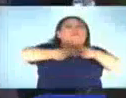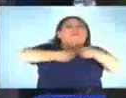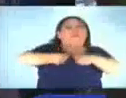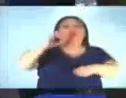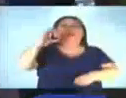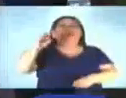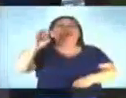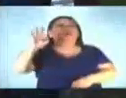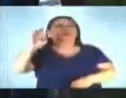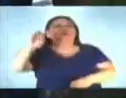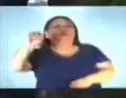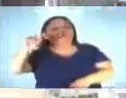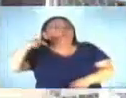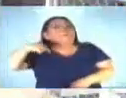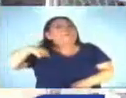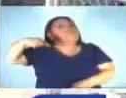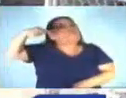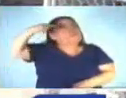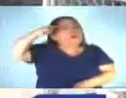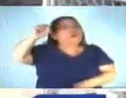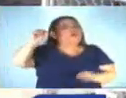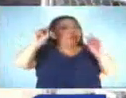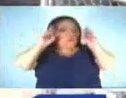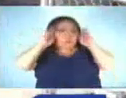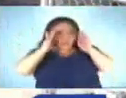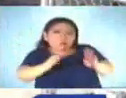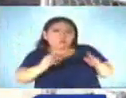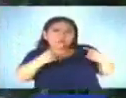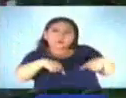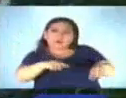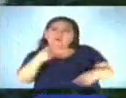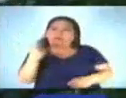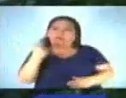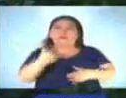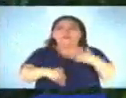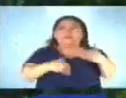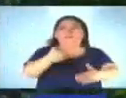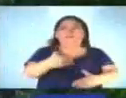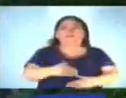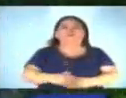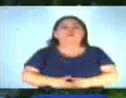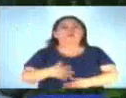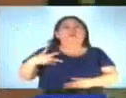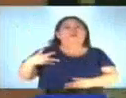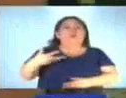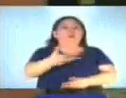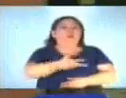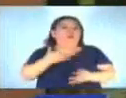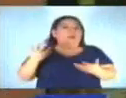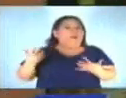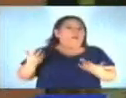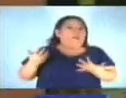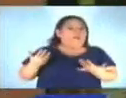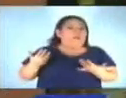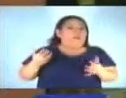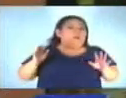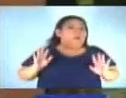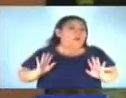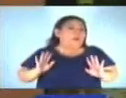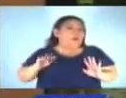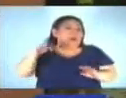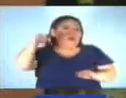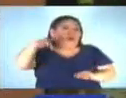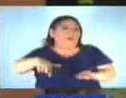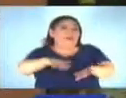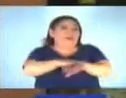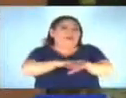evalúa como positivo que se le dé seguimiento a las personas con procesos pendientes. Esperamos que este sea como la parte